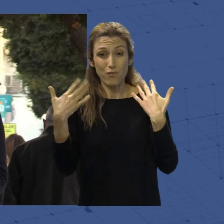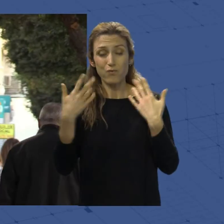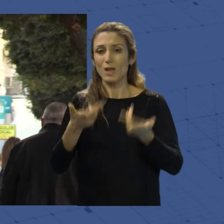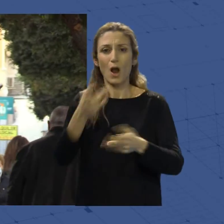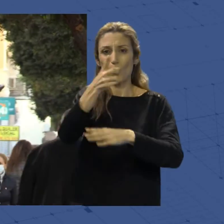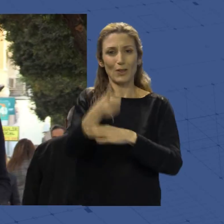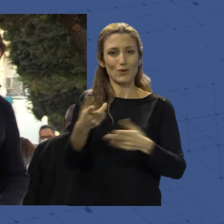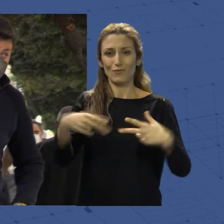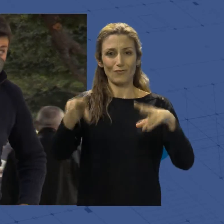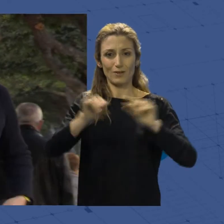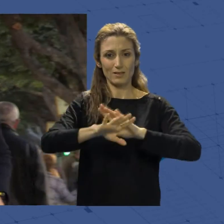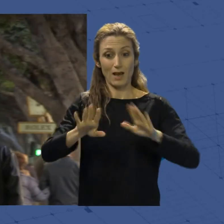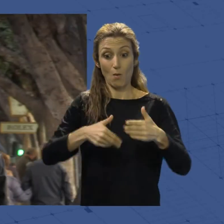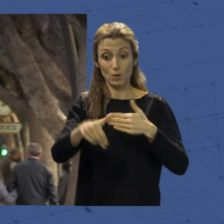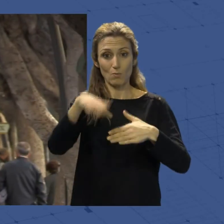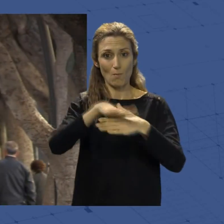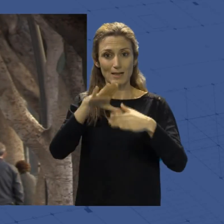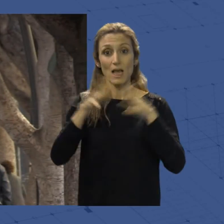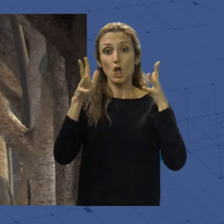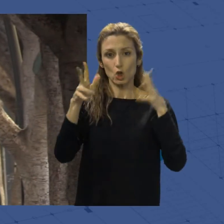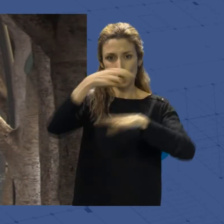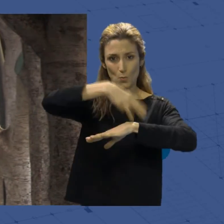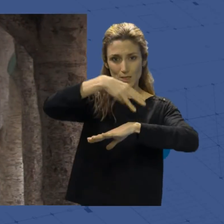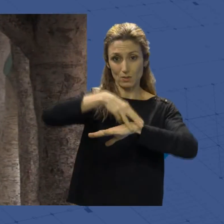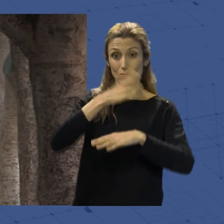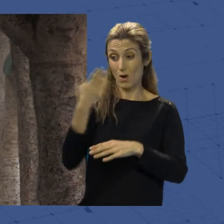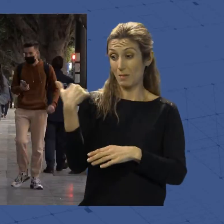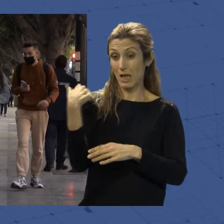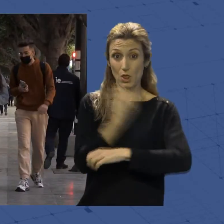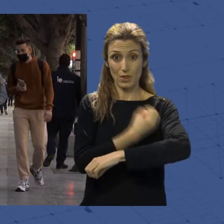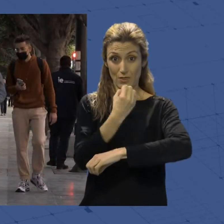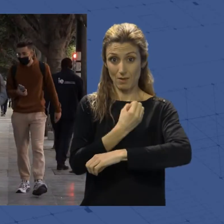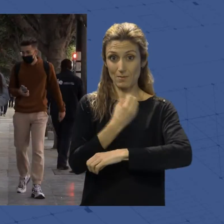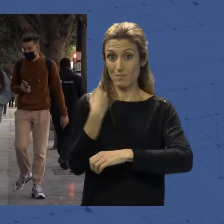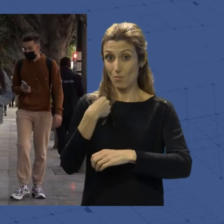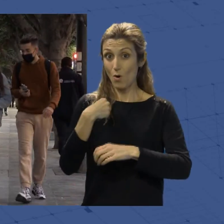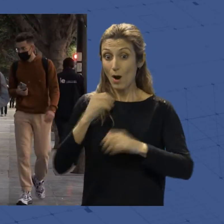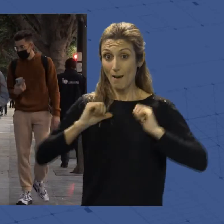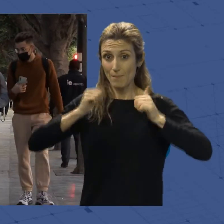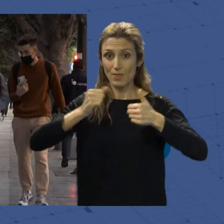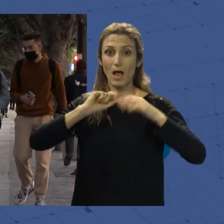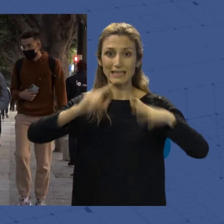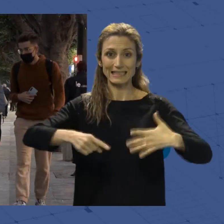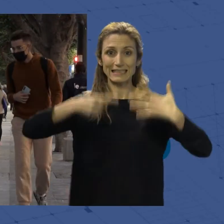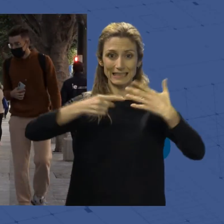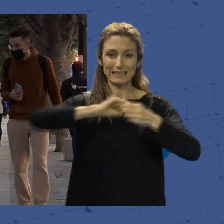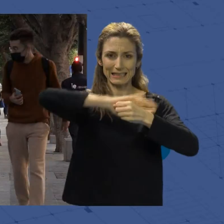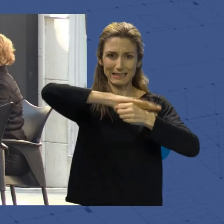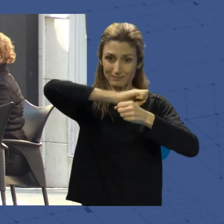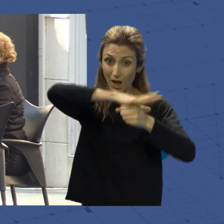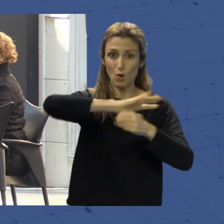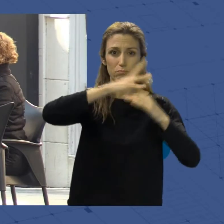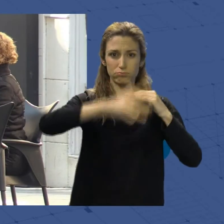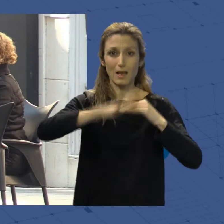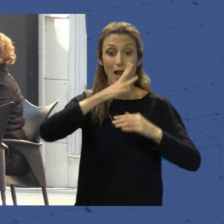del próximo martes. Una medida adoptada el pasado diciembre, en pleno auge de la sexta ola. A partir del jueves podremos salir a la